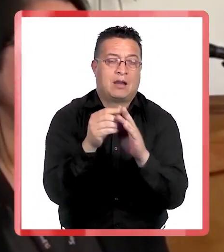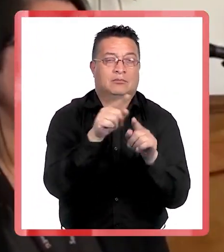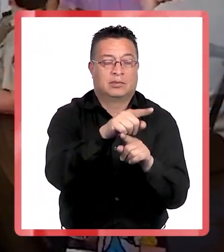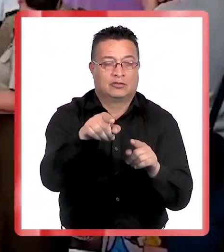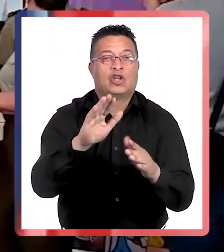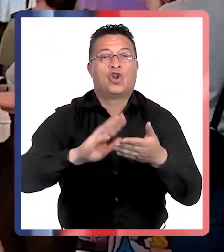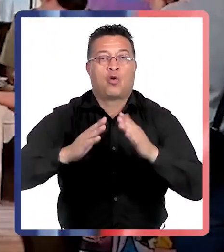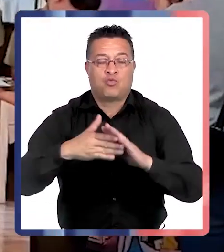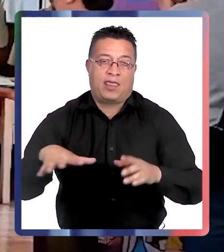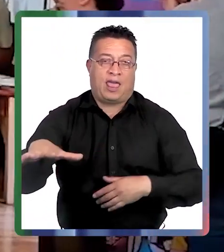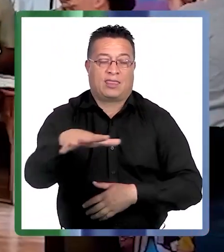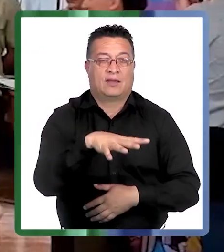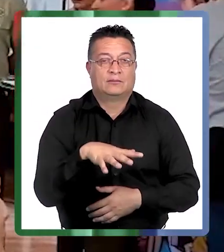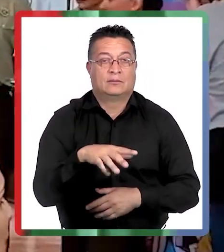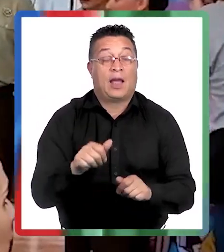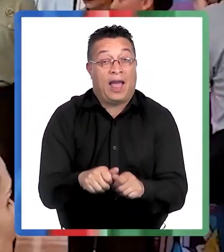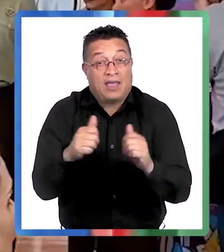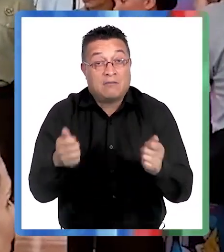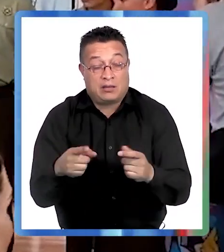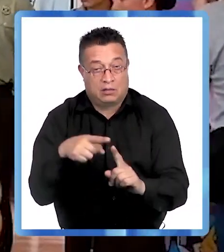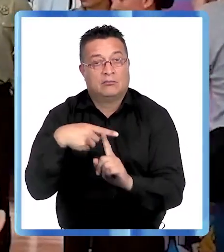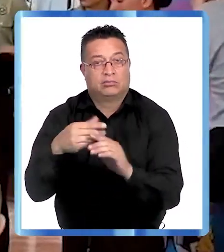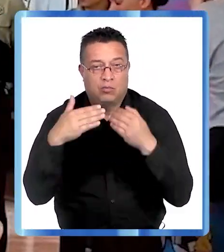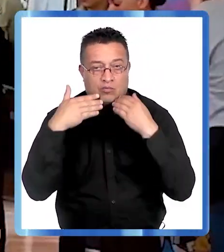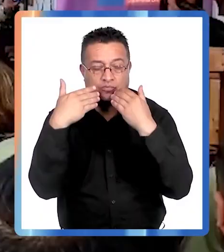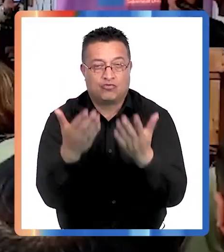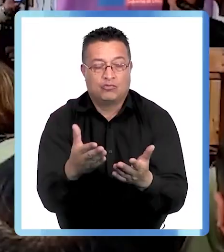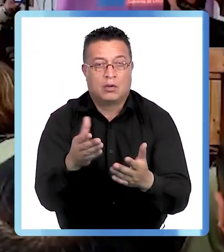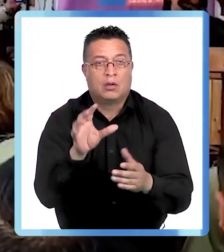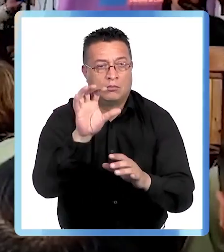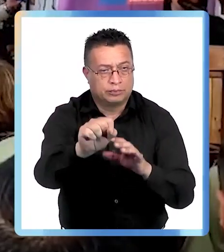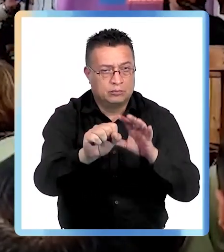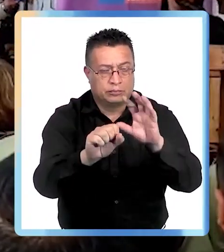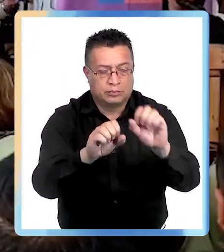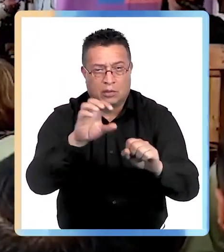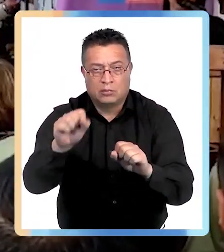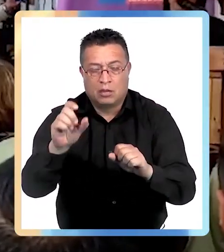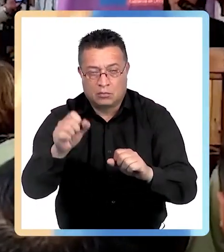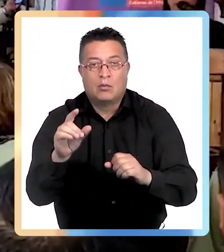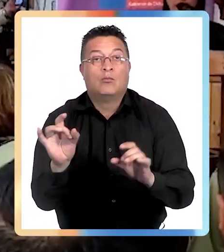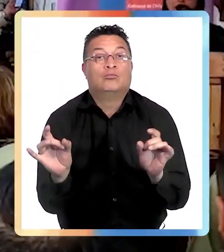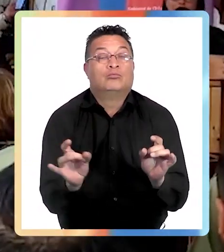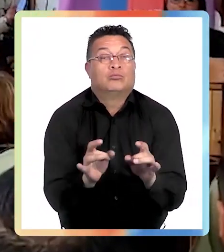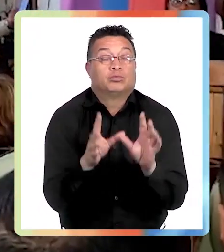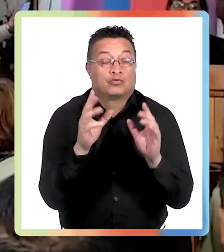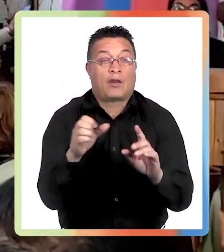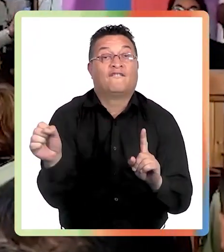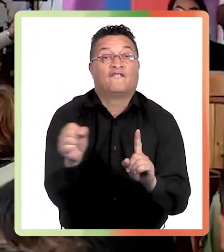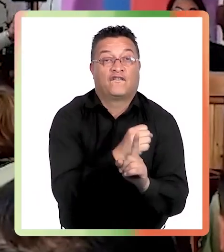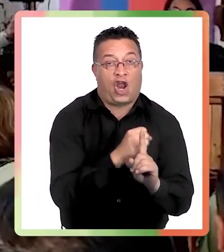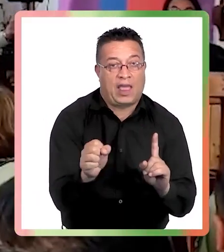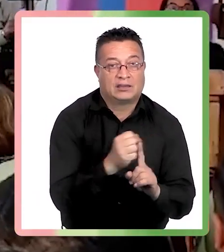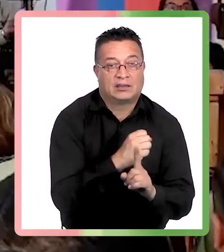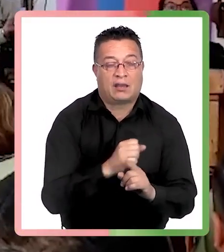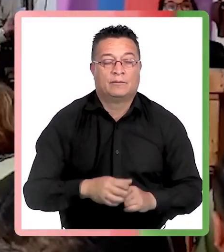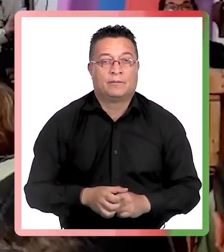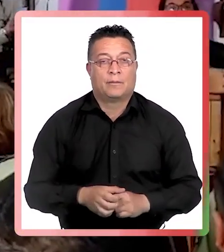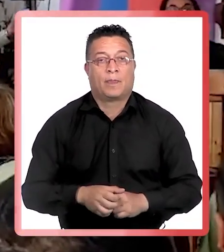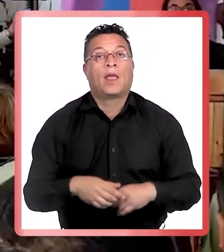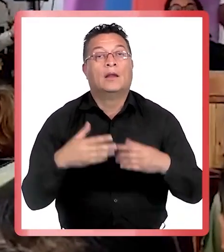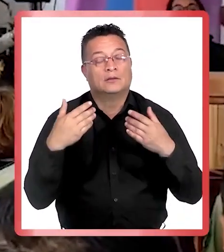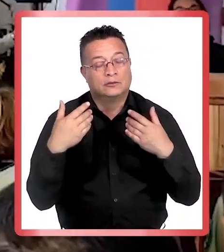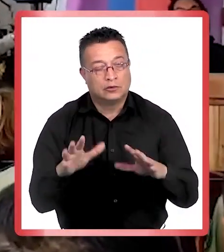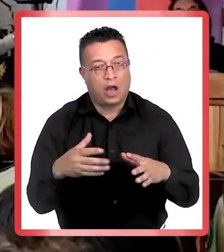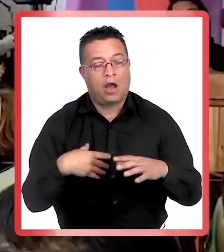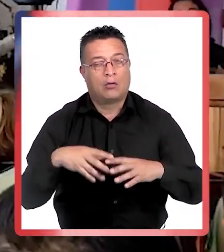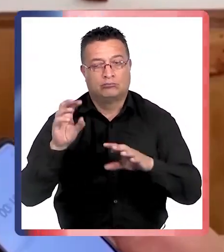mismo con la comunidad. Además contribuirán a la detención y derivación temprana en casos de violencia. Hemos formado